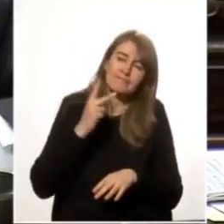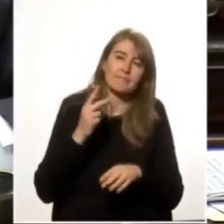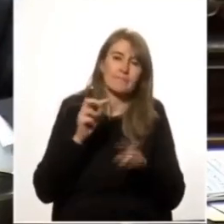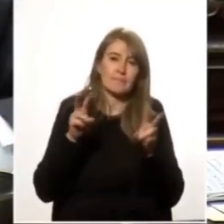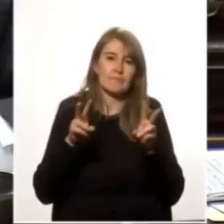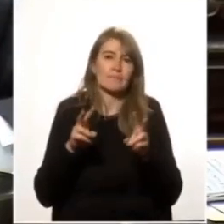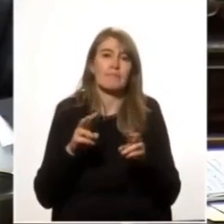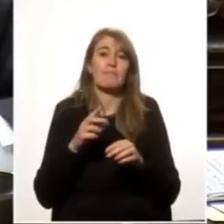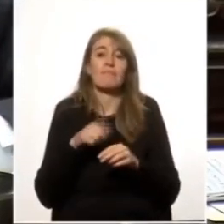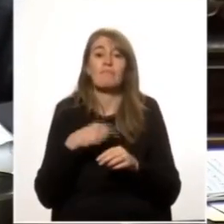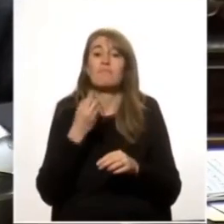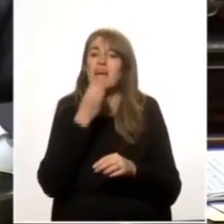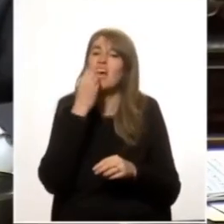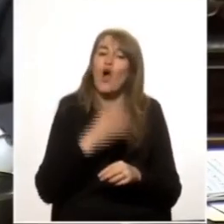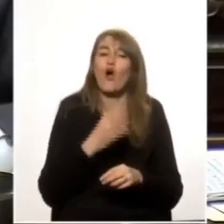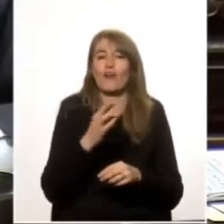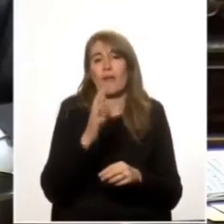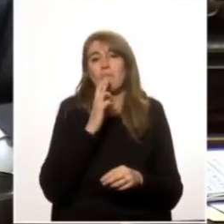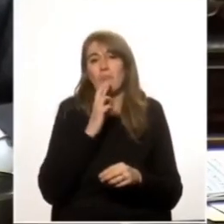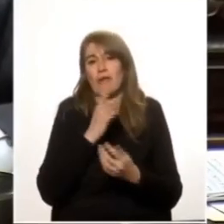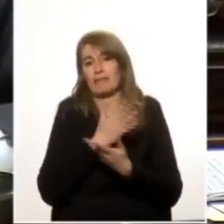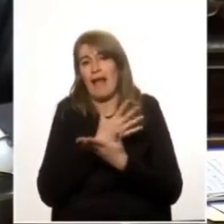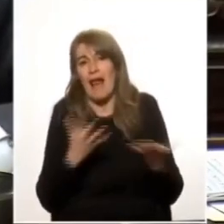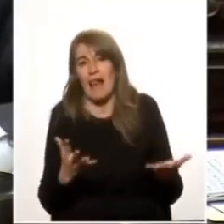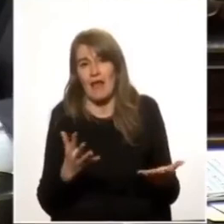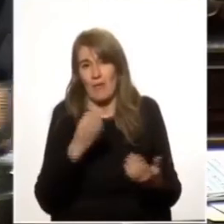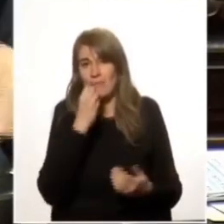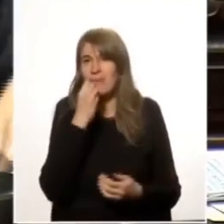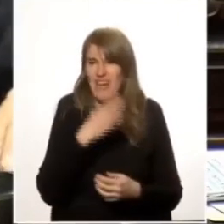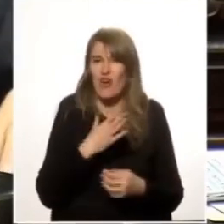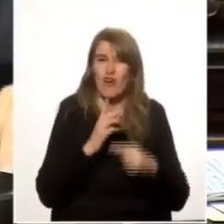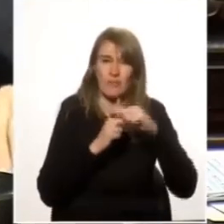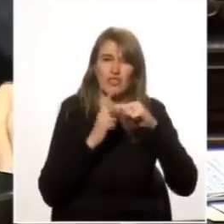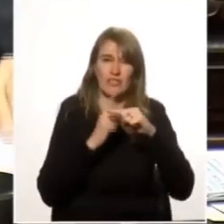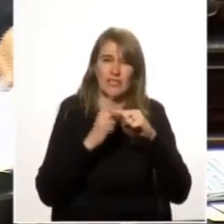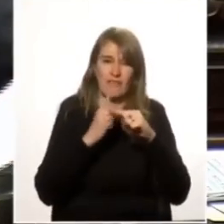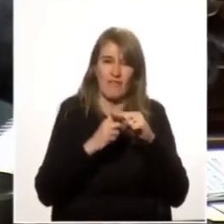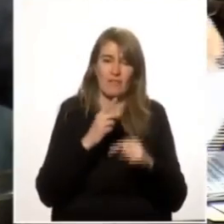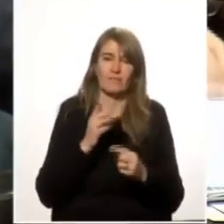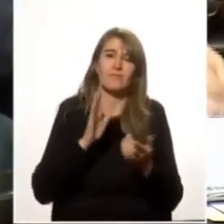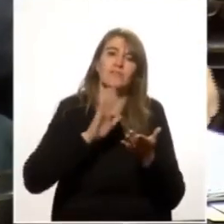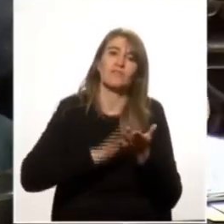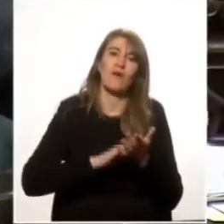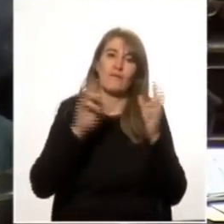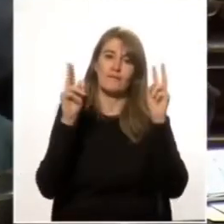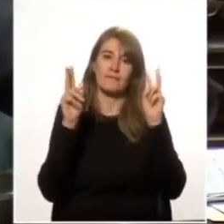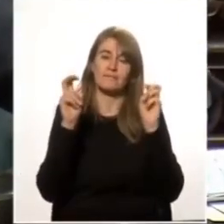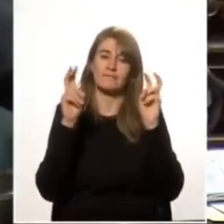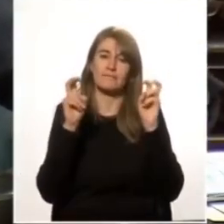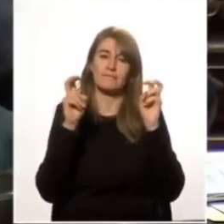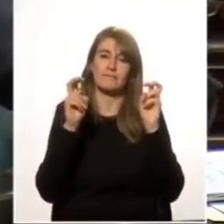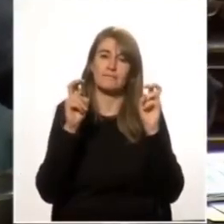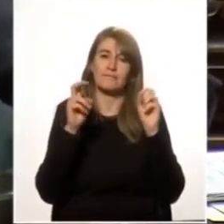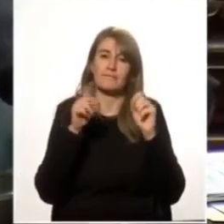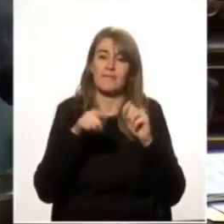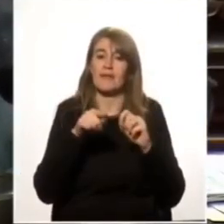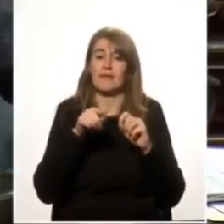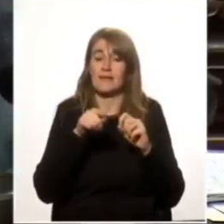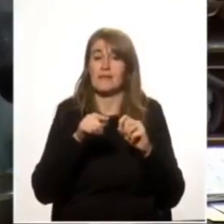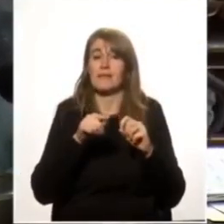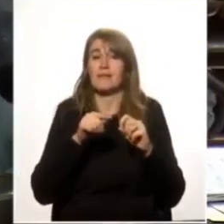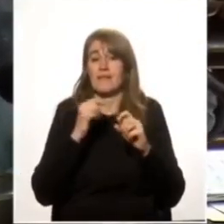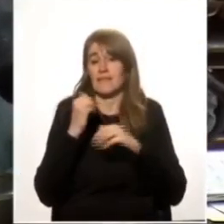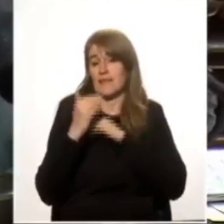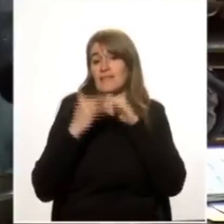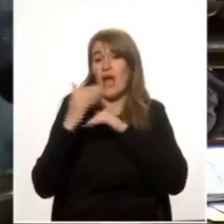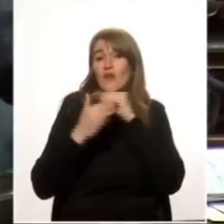una respuesta mejor en lo que significa una herramienta para el